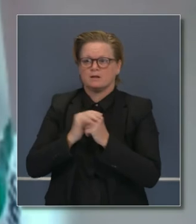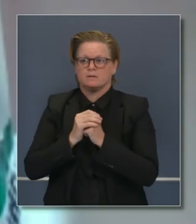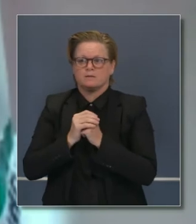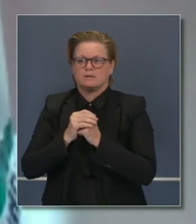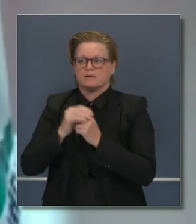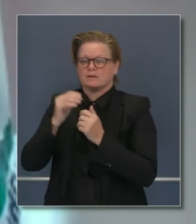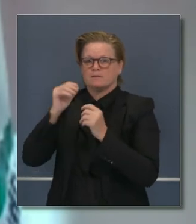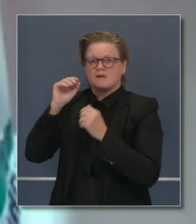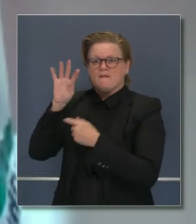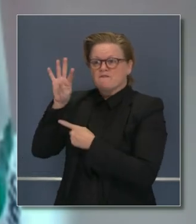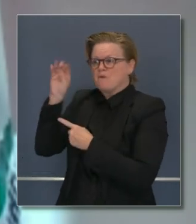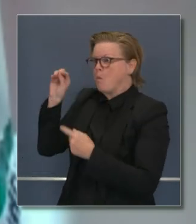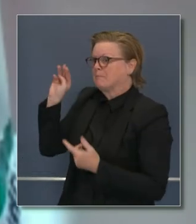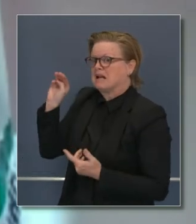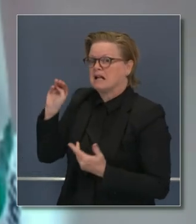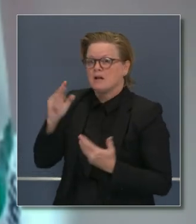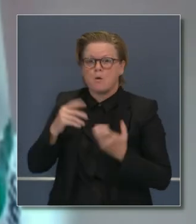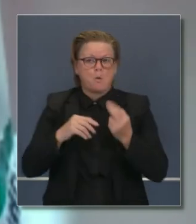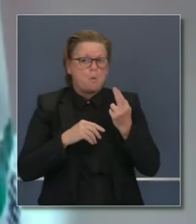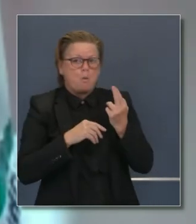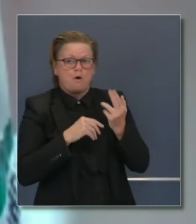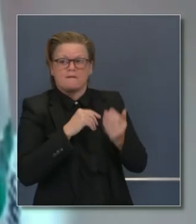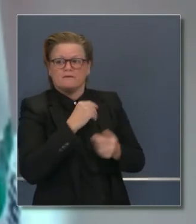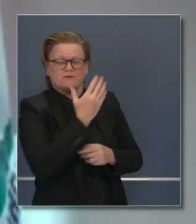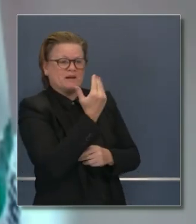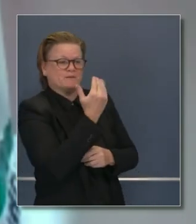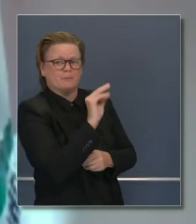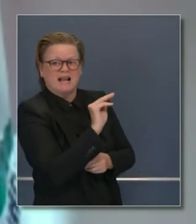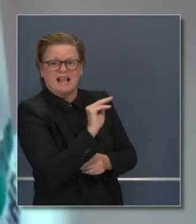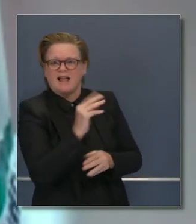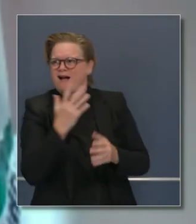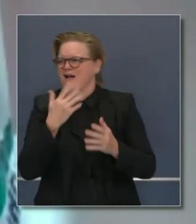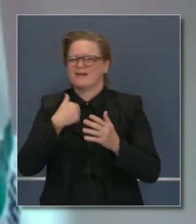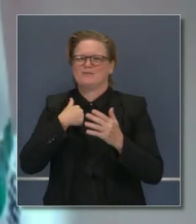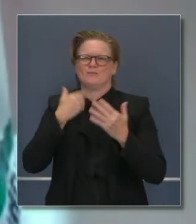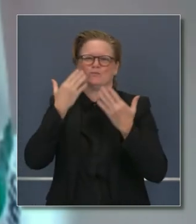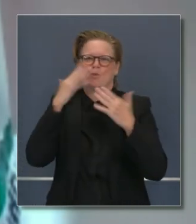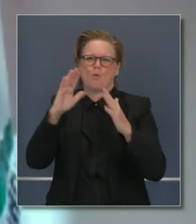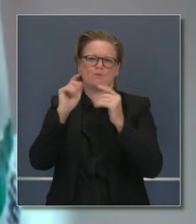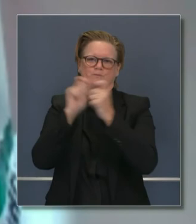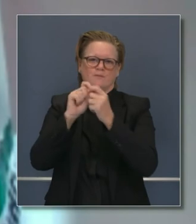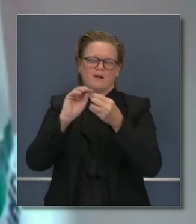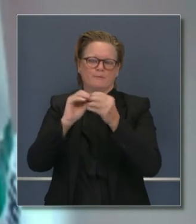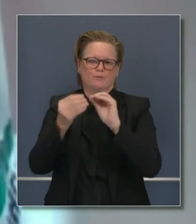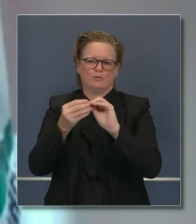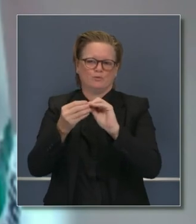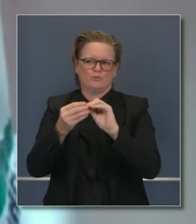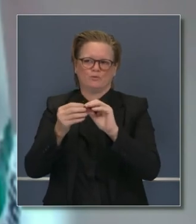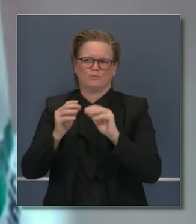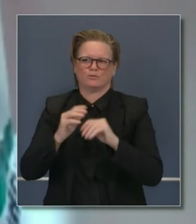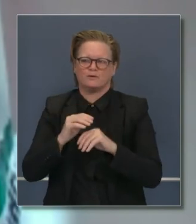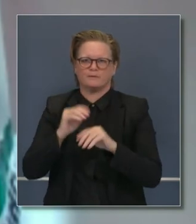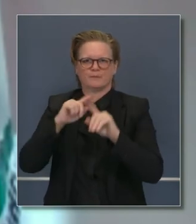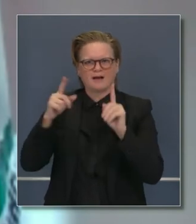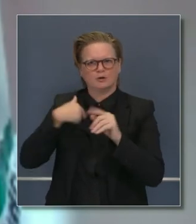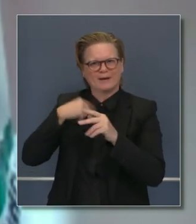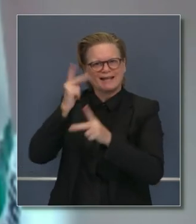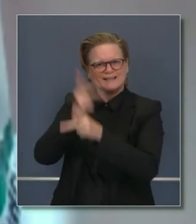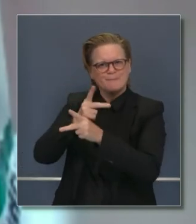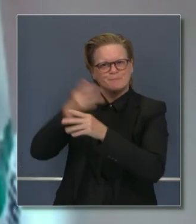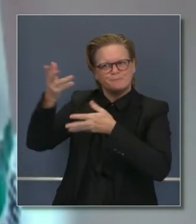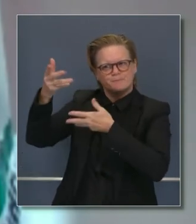a fin de años, 25 quizás a principios de enero. No estamos seguros, pero estamos en comunicación